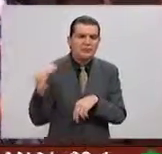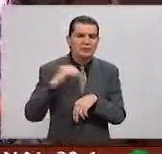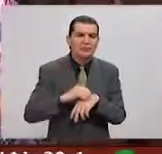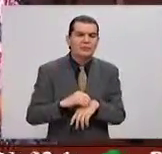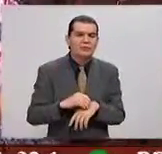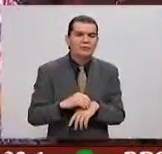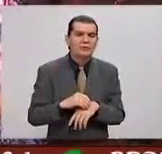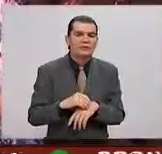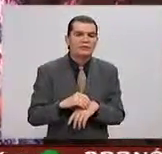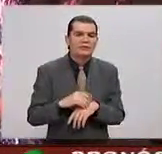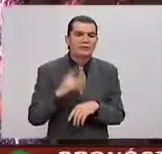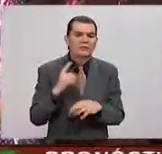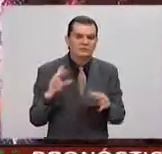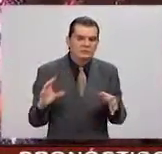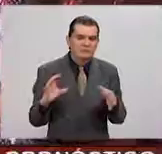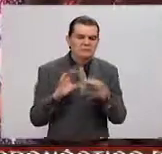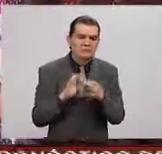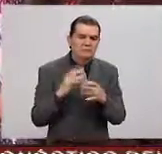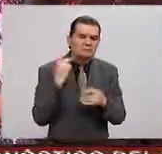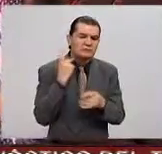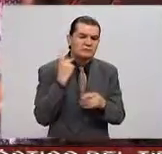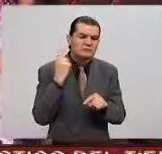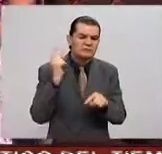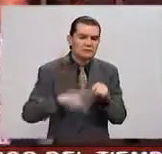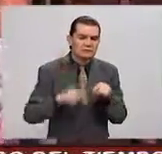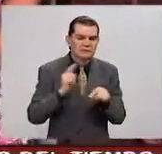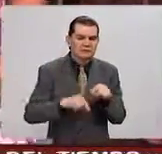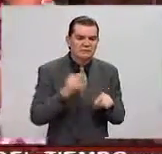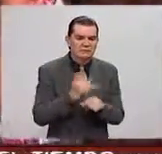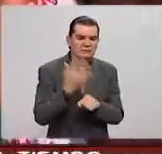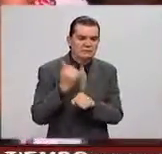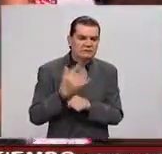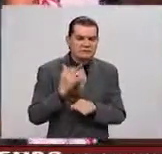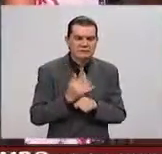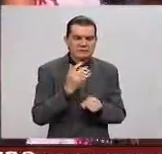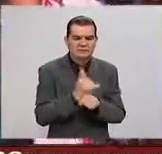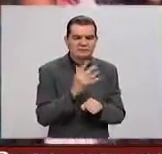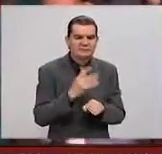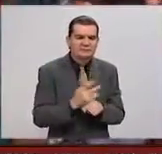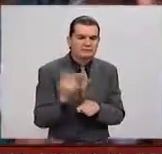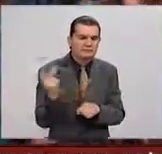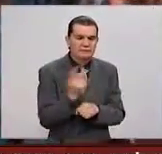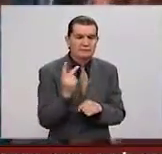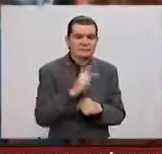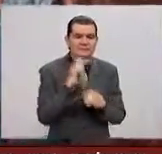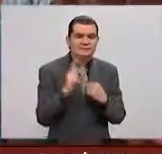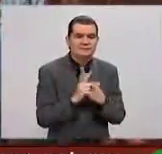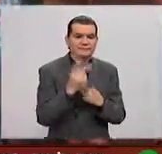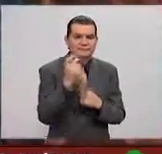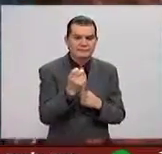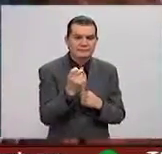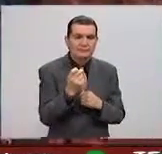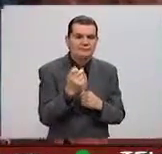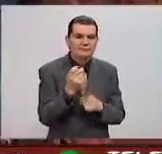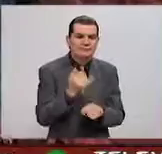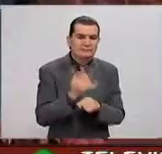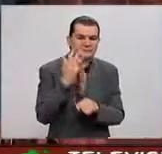un nervio político y eliminar tantas trabas que existen entre los dos países y que esas trabas son